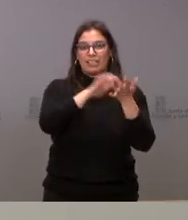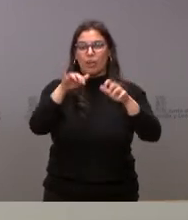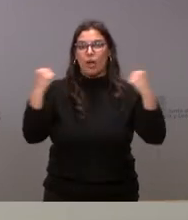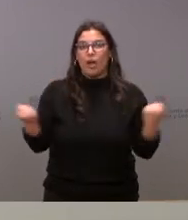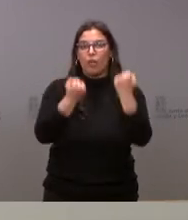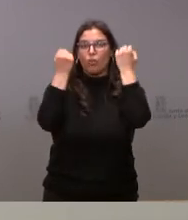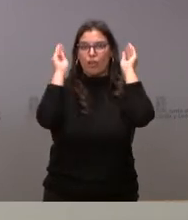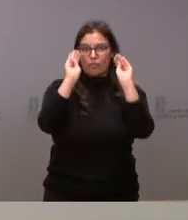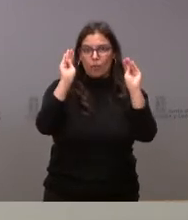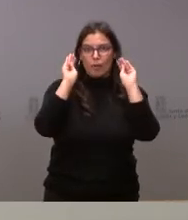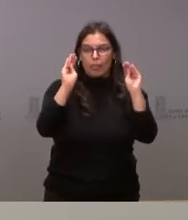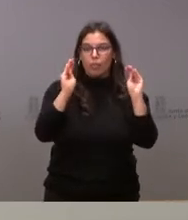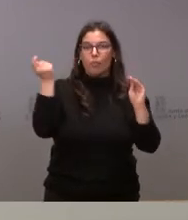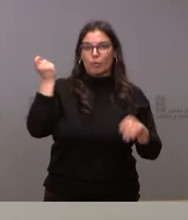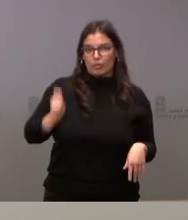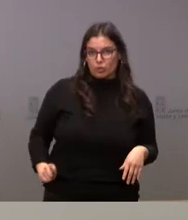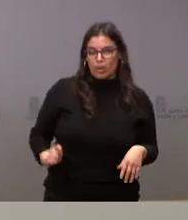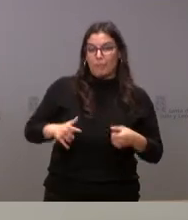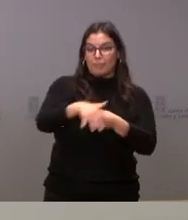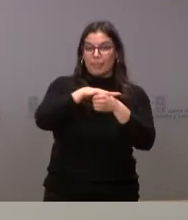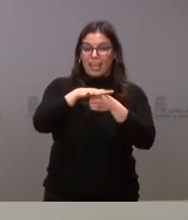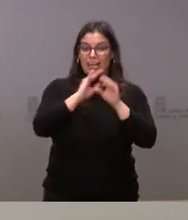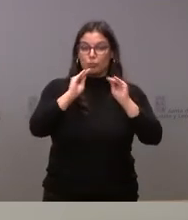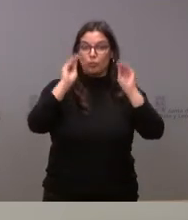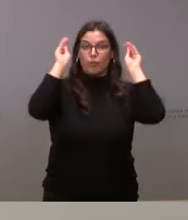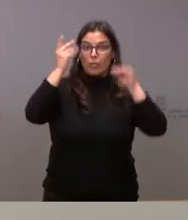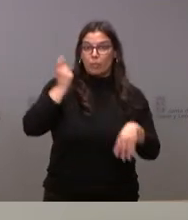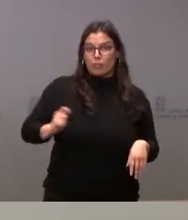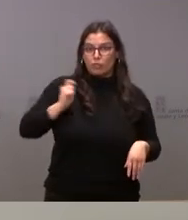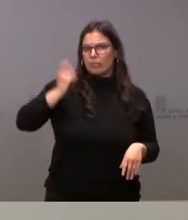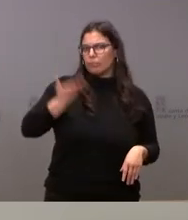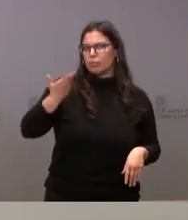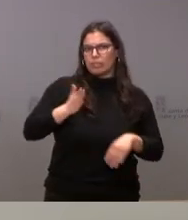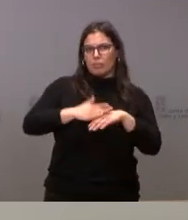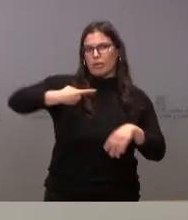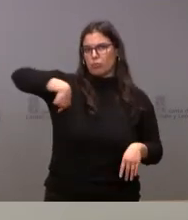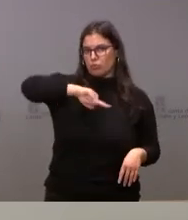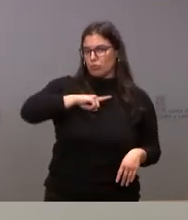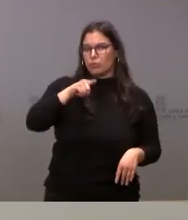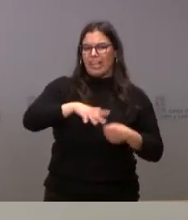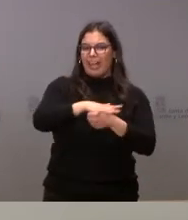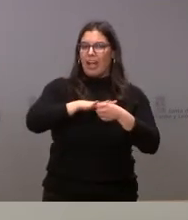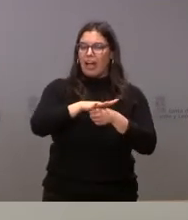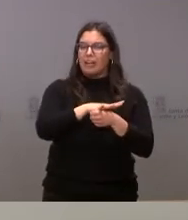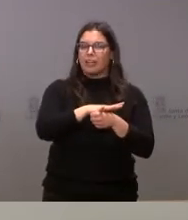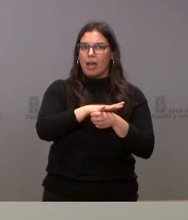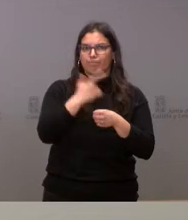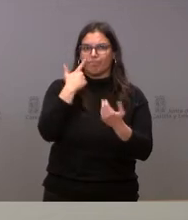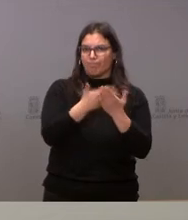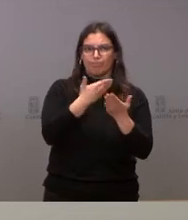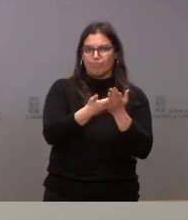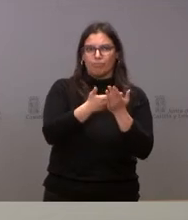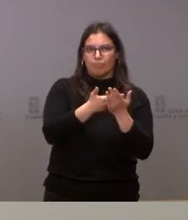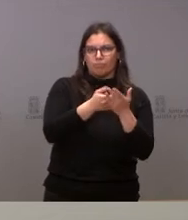formación profesional. El área de la formación profesional es muy relevante para nosotros, es una de las áreas que está demostrando más